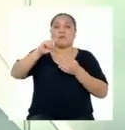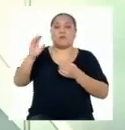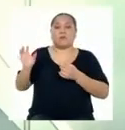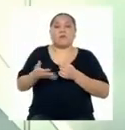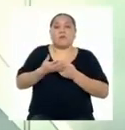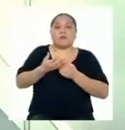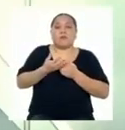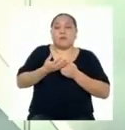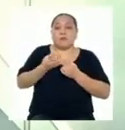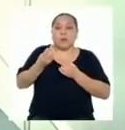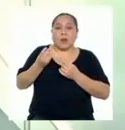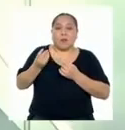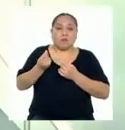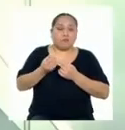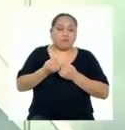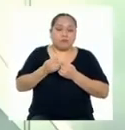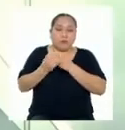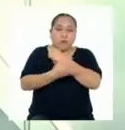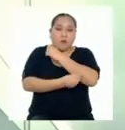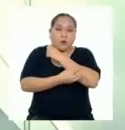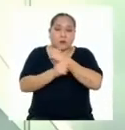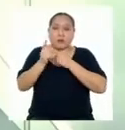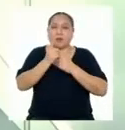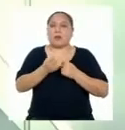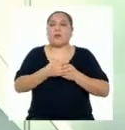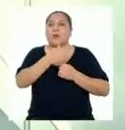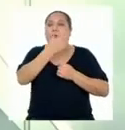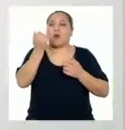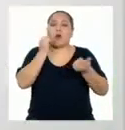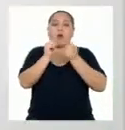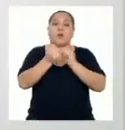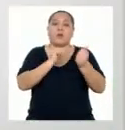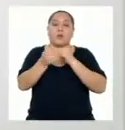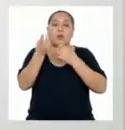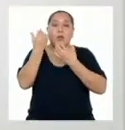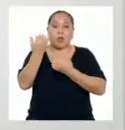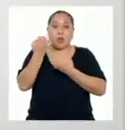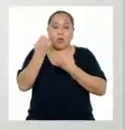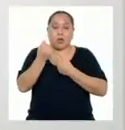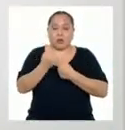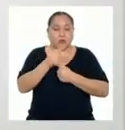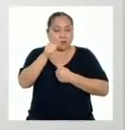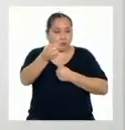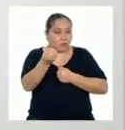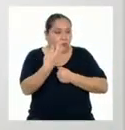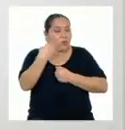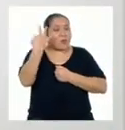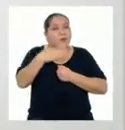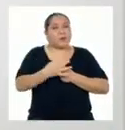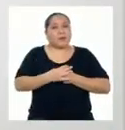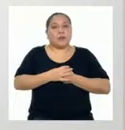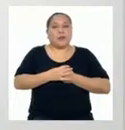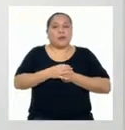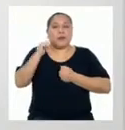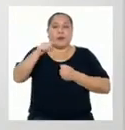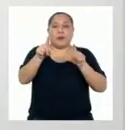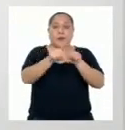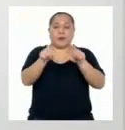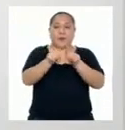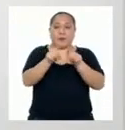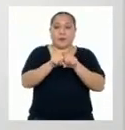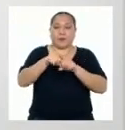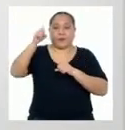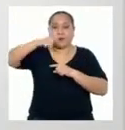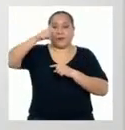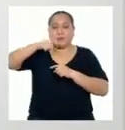aumentar la productividad y mejorar la competitividad económica. Lo que dices, Jonathan, es muy cierto. Y también es